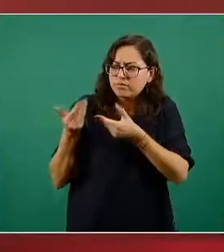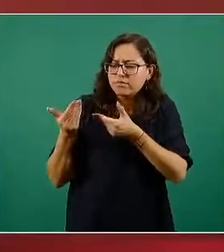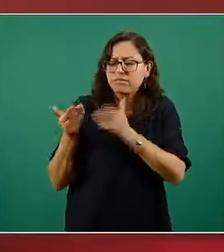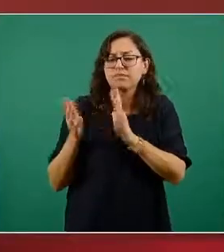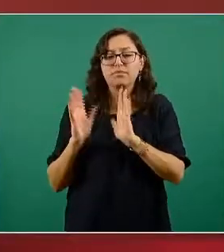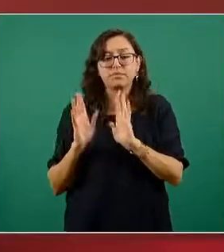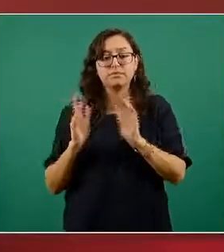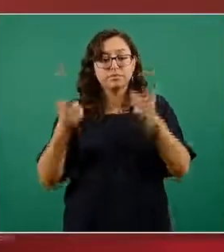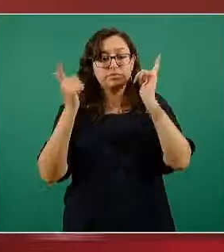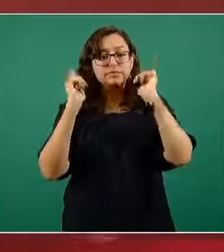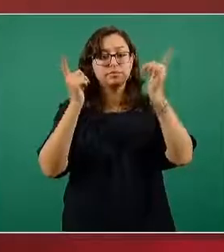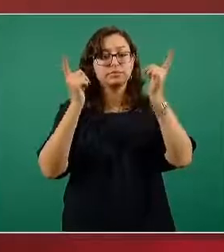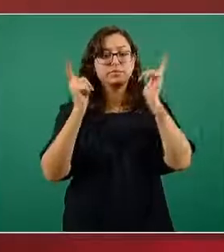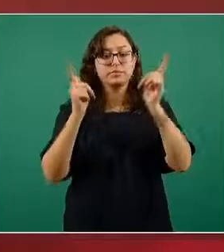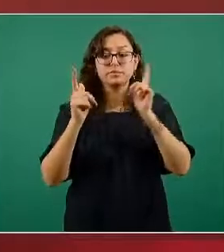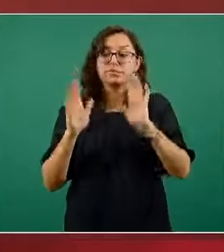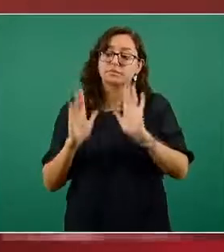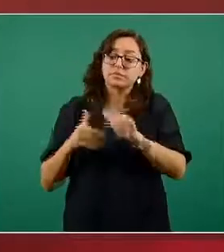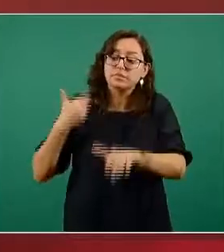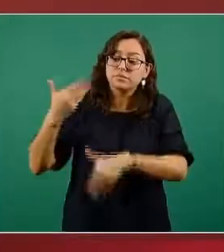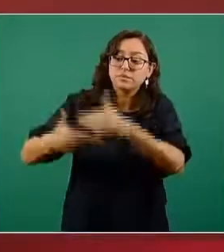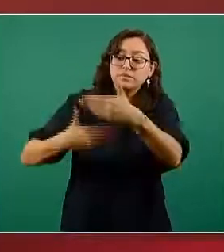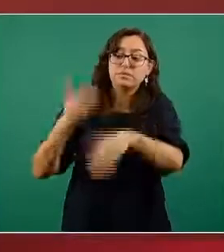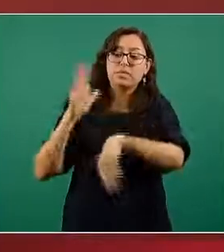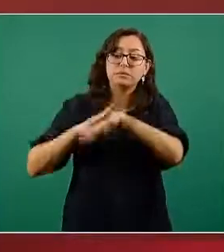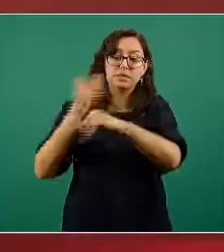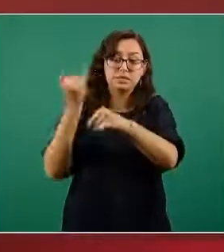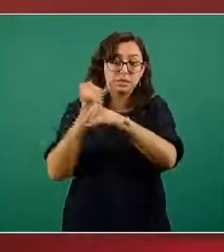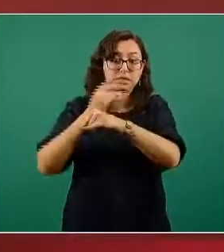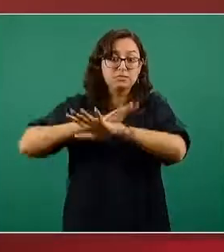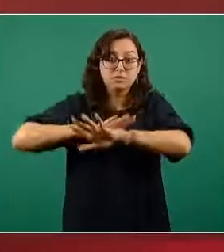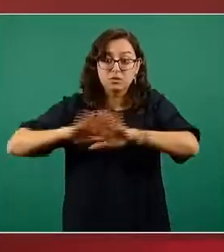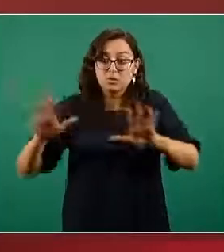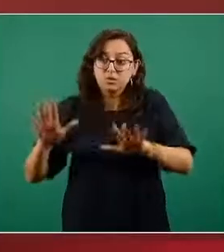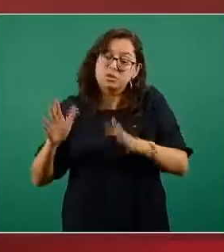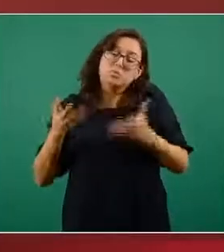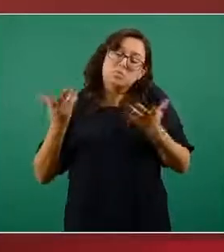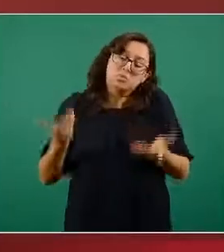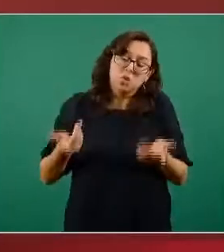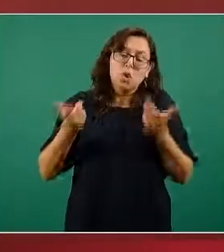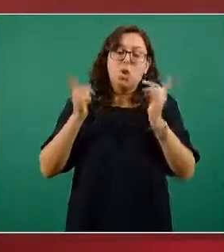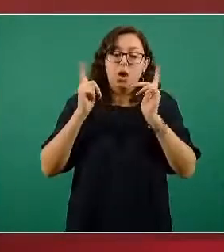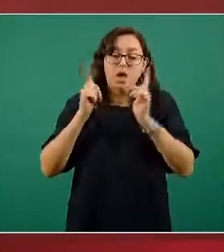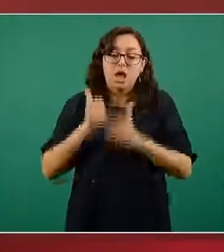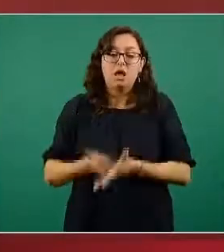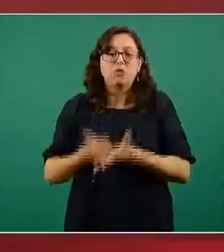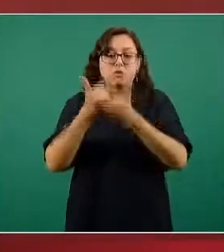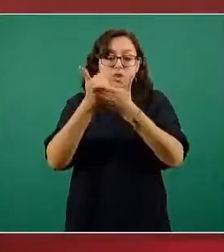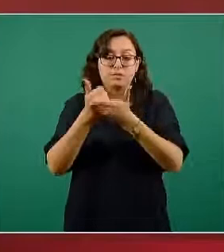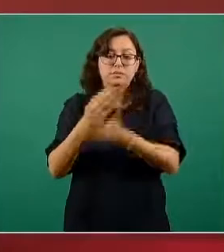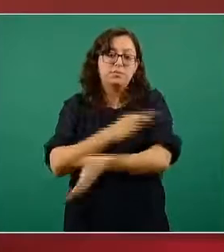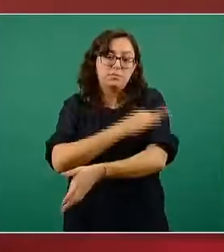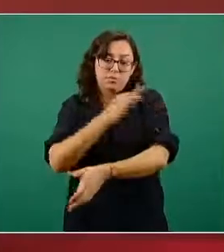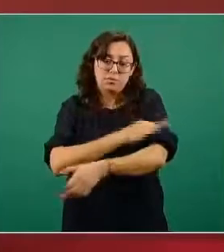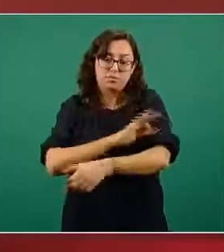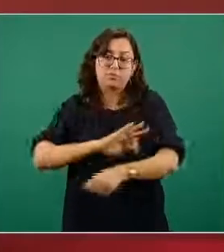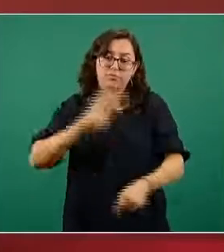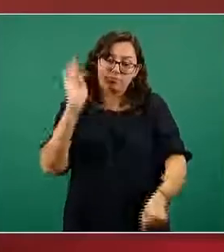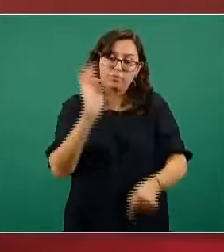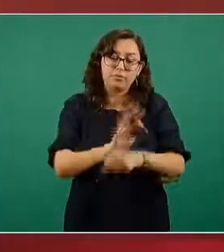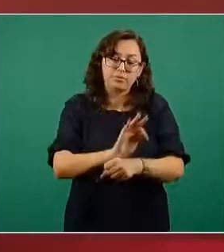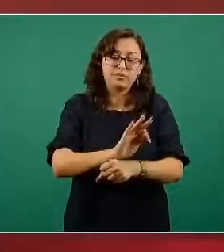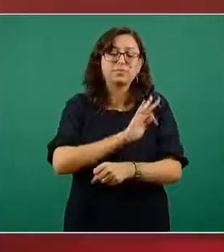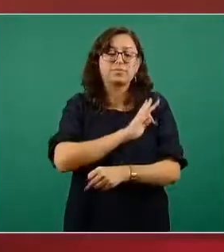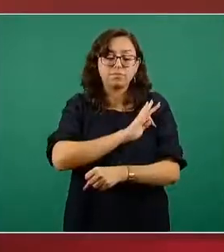y ojalá que cuando haya más datos se tenga una inferencia diferente que indique que podría esta vacuna ser también